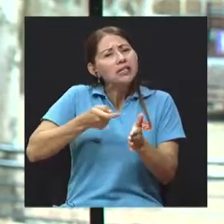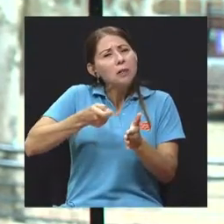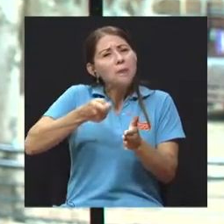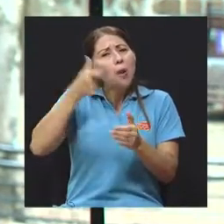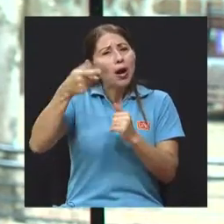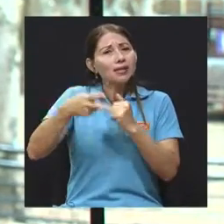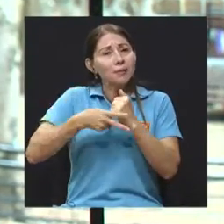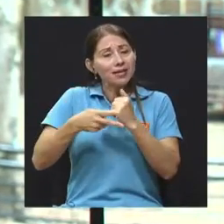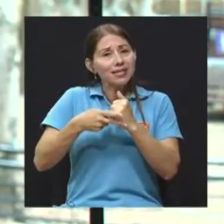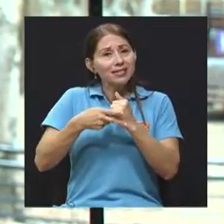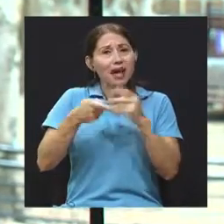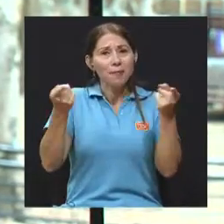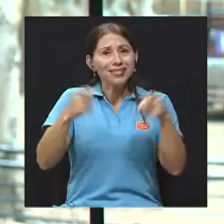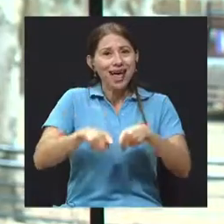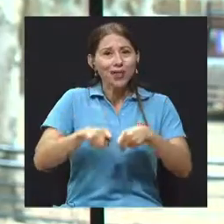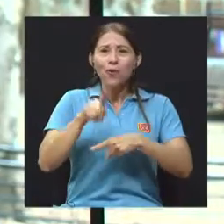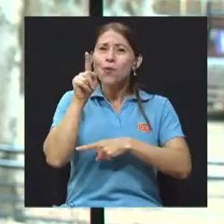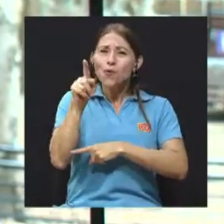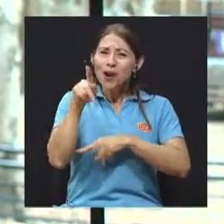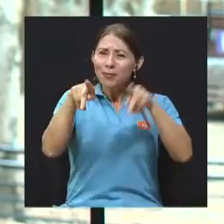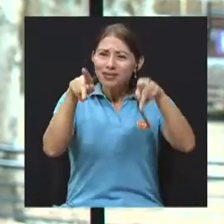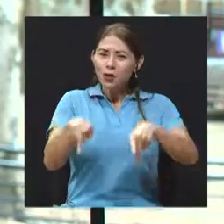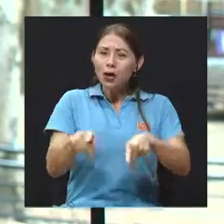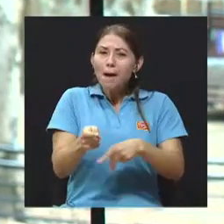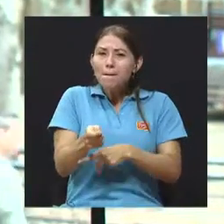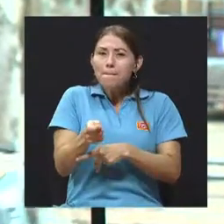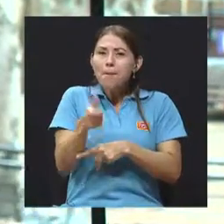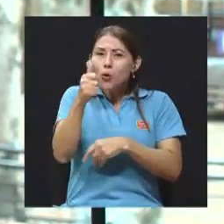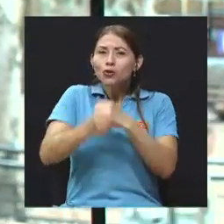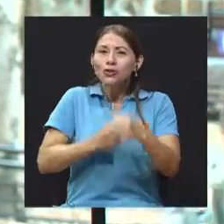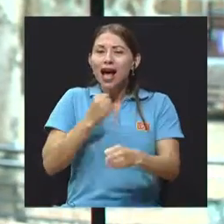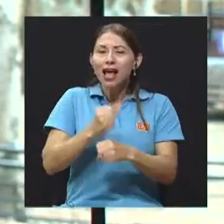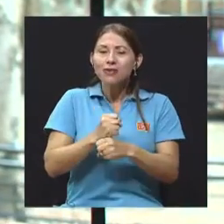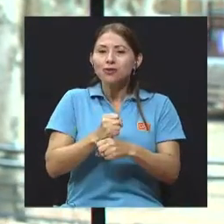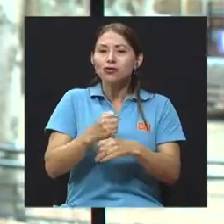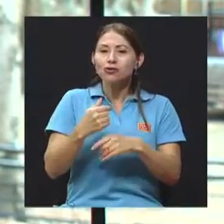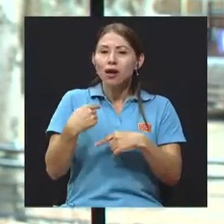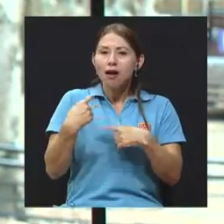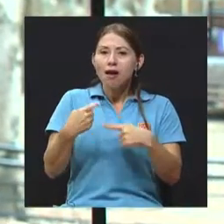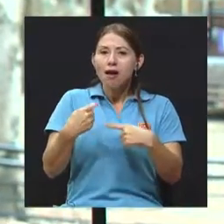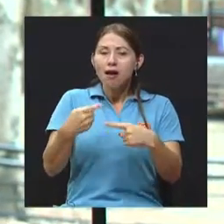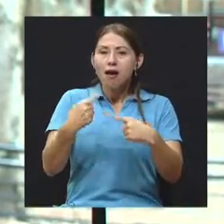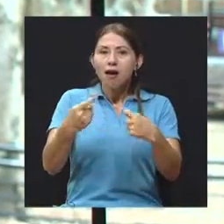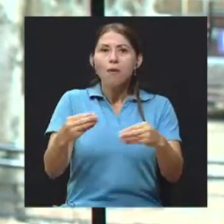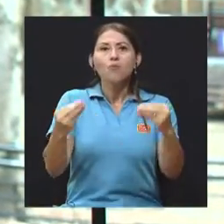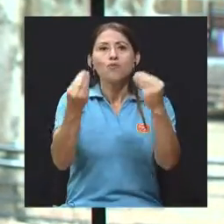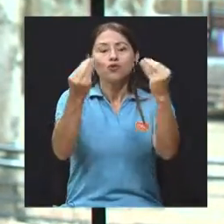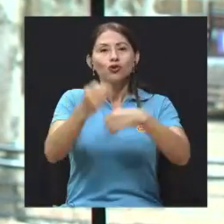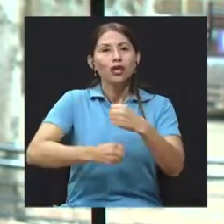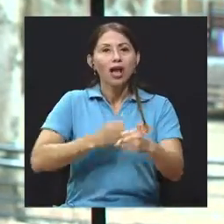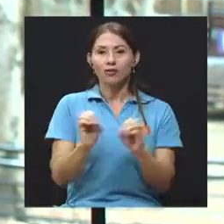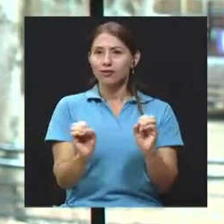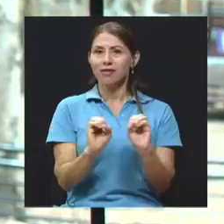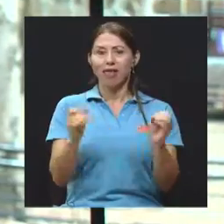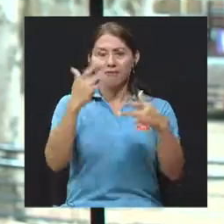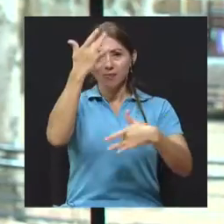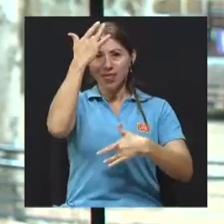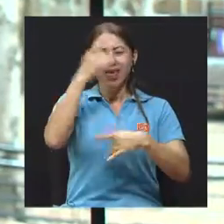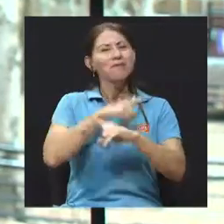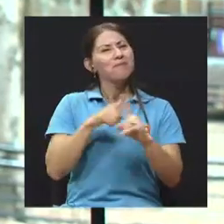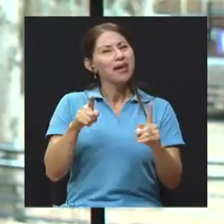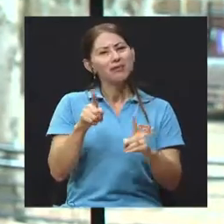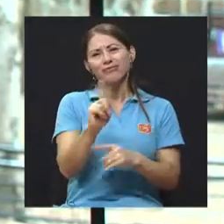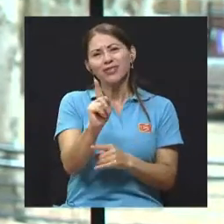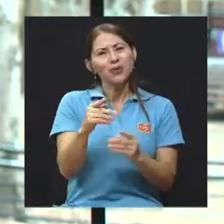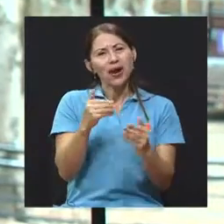años sin la enfermedad. Pero hay pacientes que pasan, incluso más de cinco años sin manifestaciones y otra vez se presentan en algún momento. Típicamente